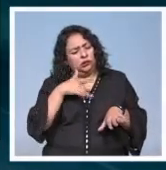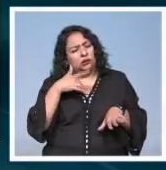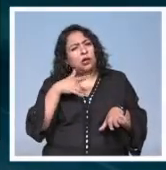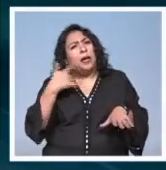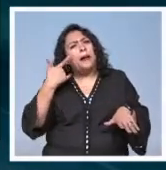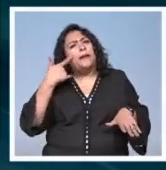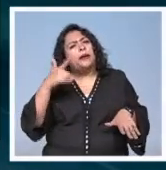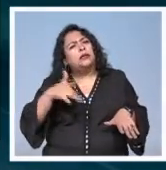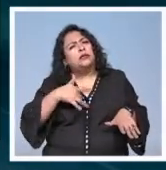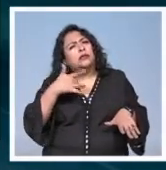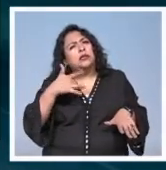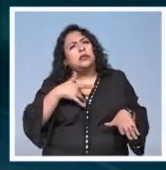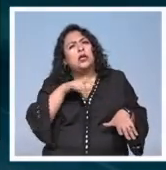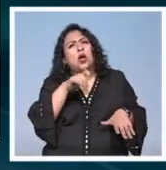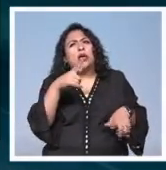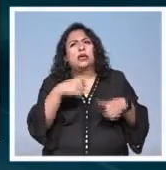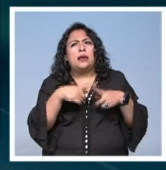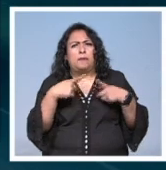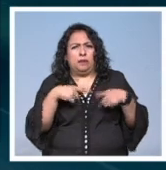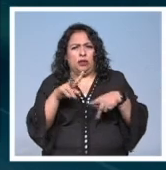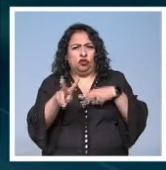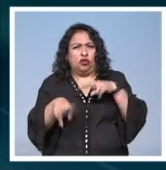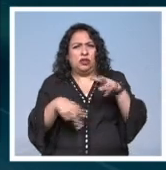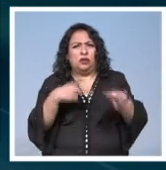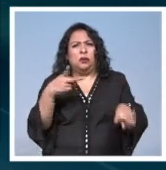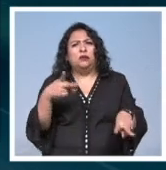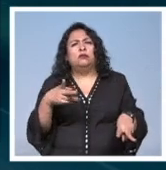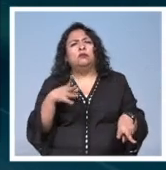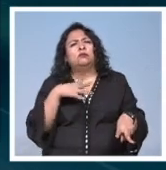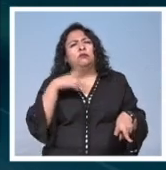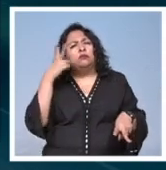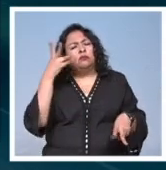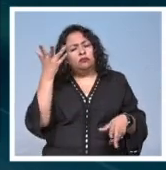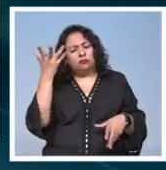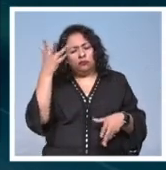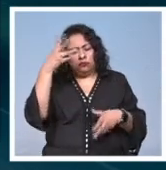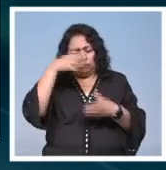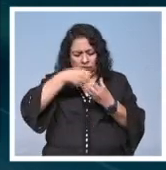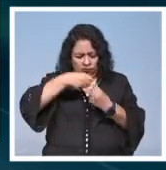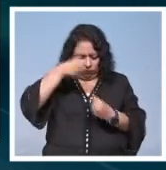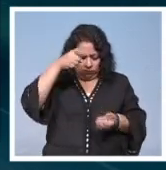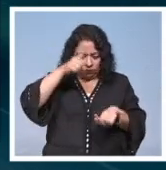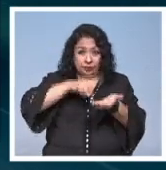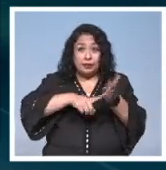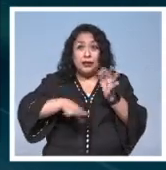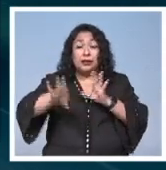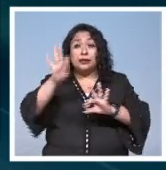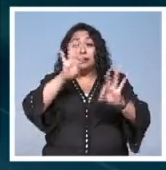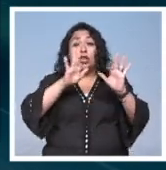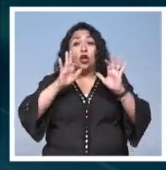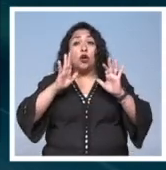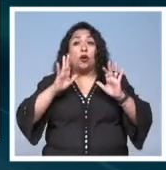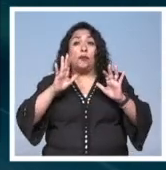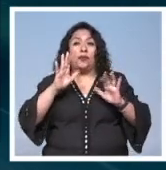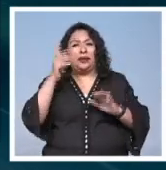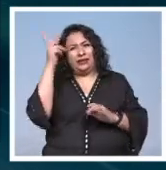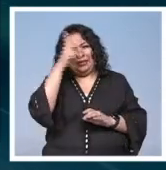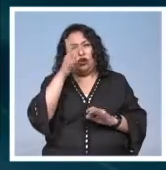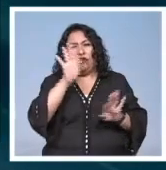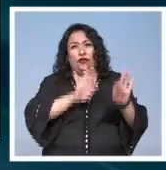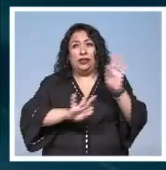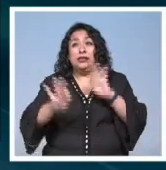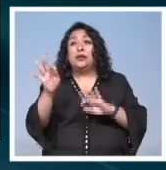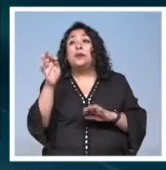a prueba los sentidos de las y los espectadores llevándolos a un viaje de introspección psicofísica Alucine o cine de